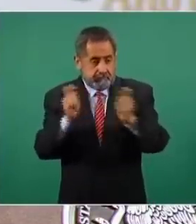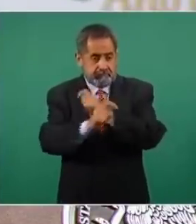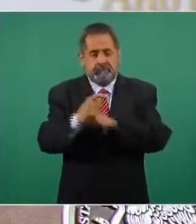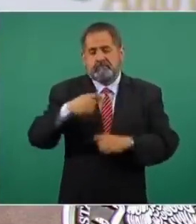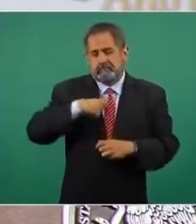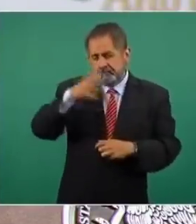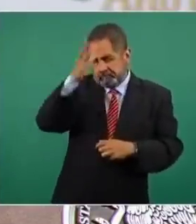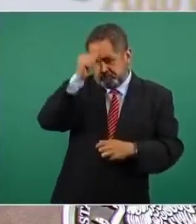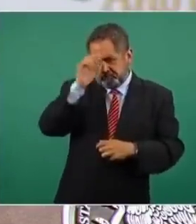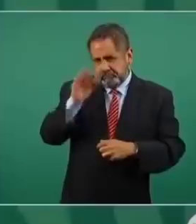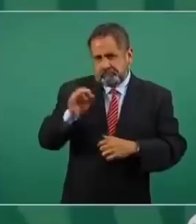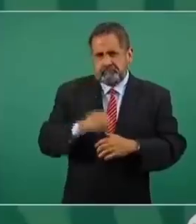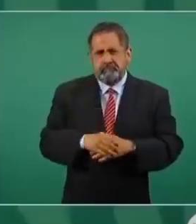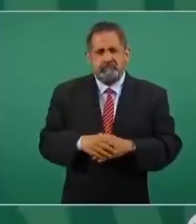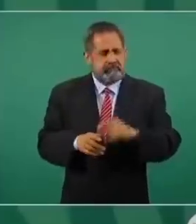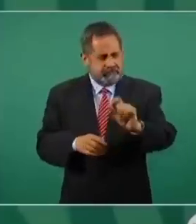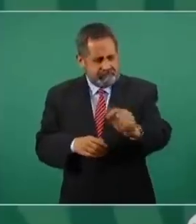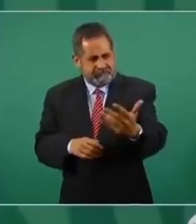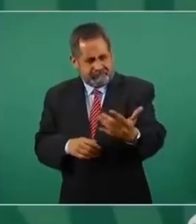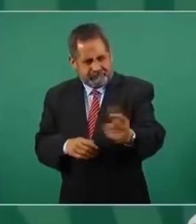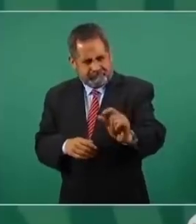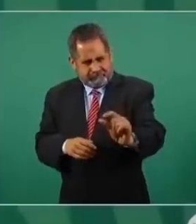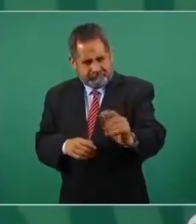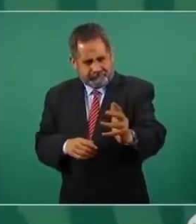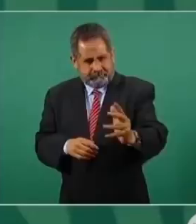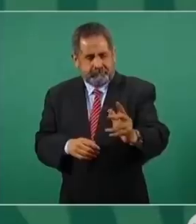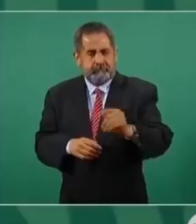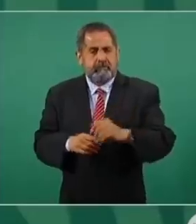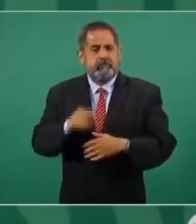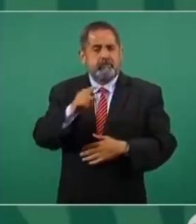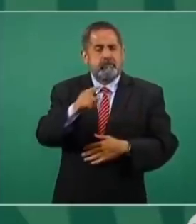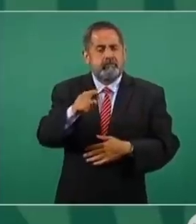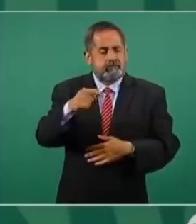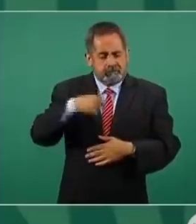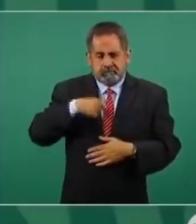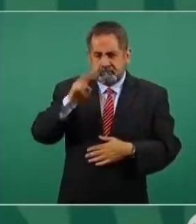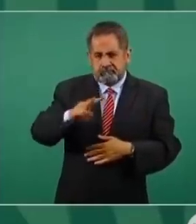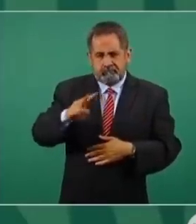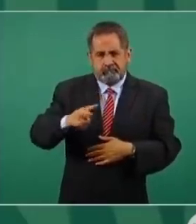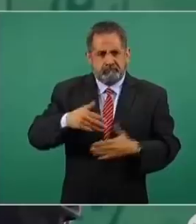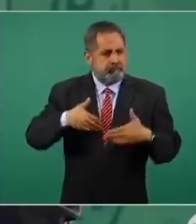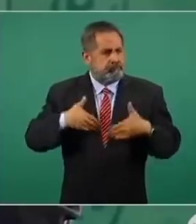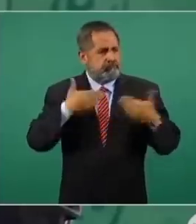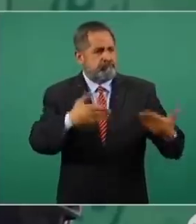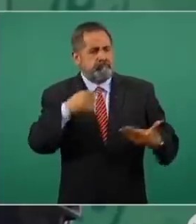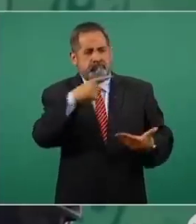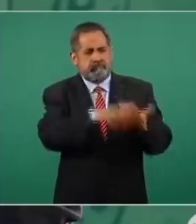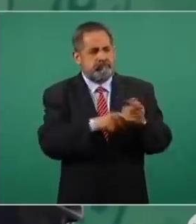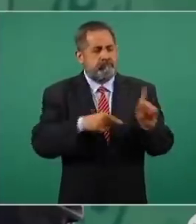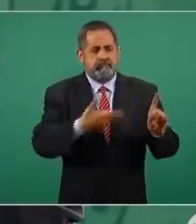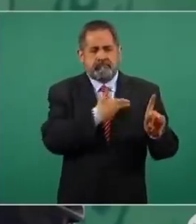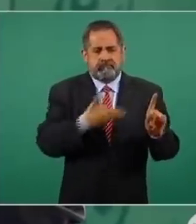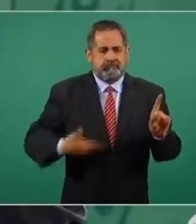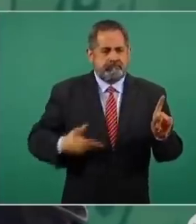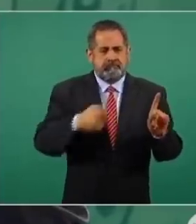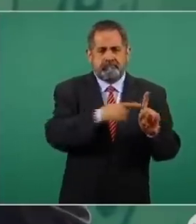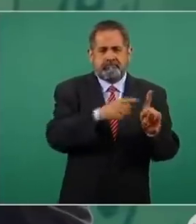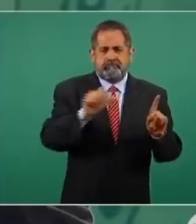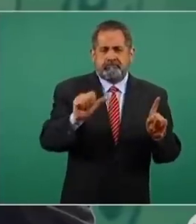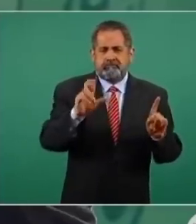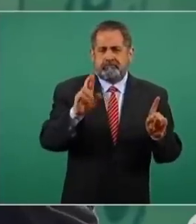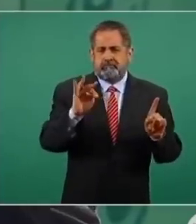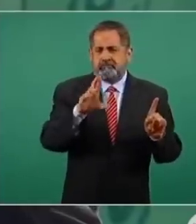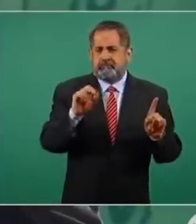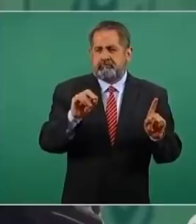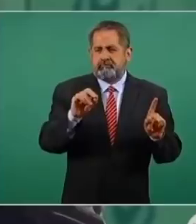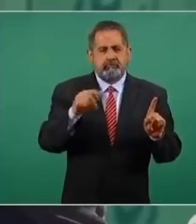¿Hay quien le va a calificar de algo constitucional? Le tengo confianza al presidente de la